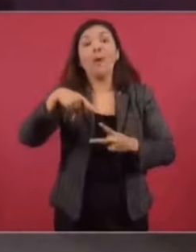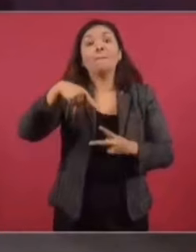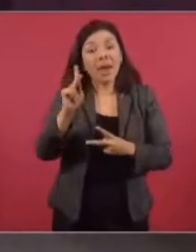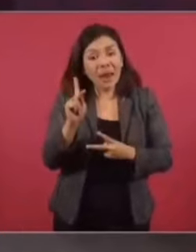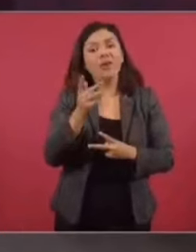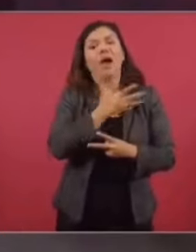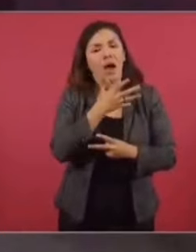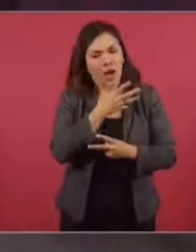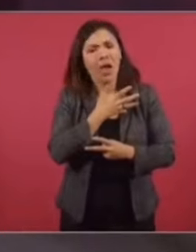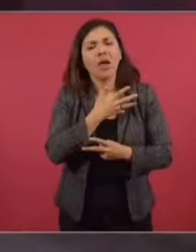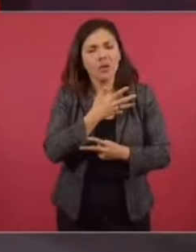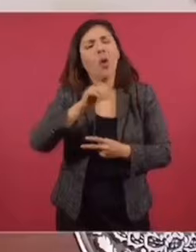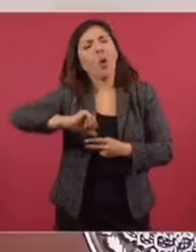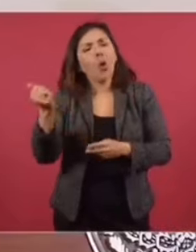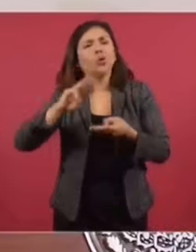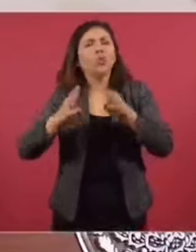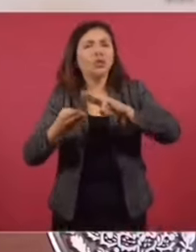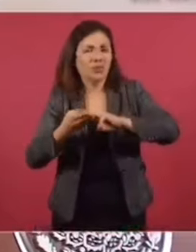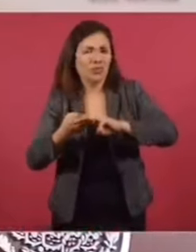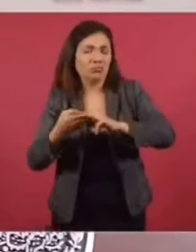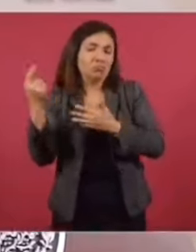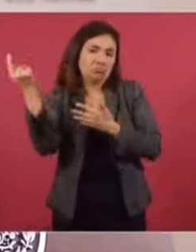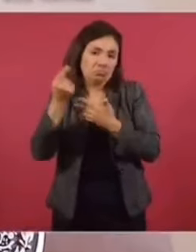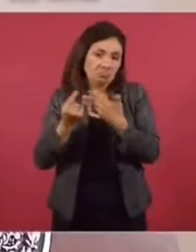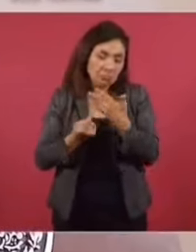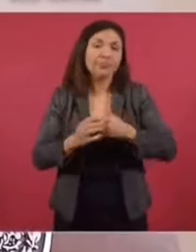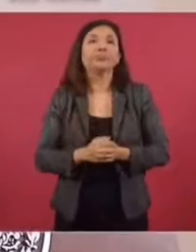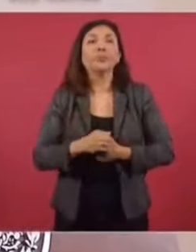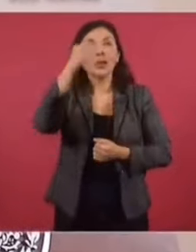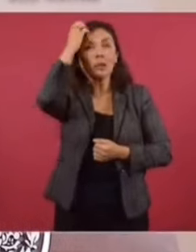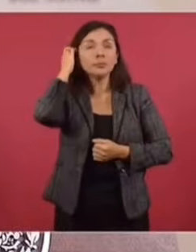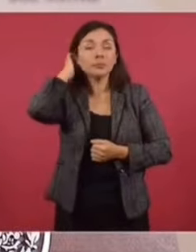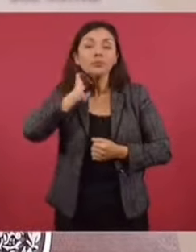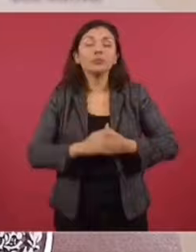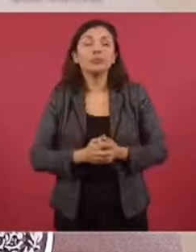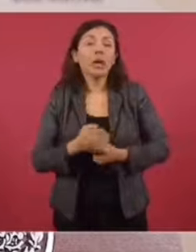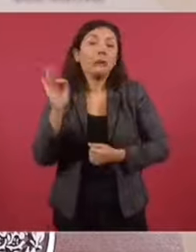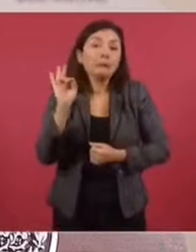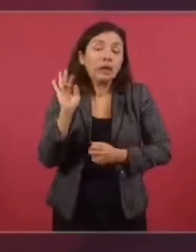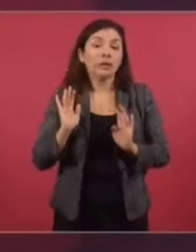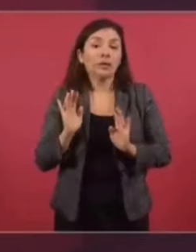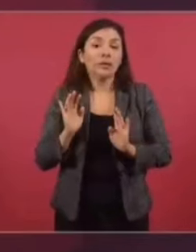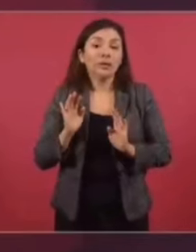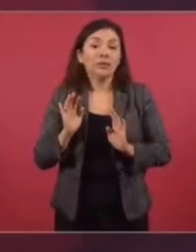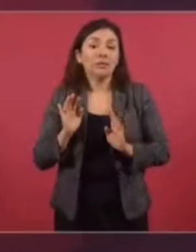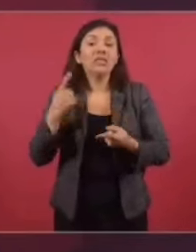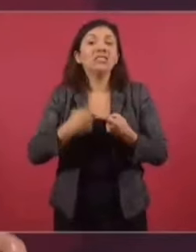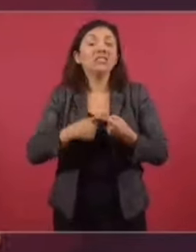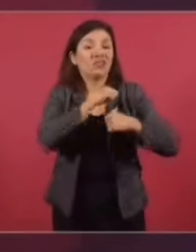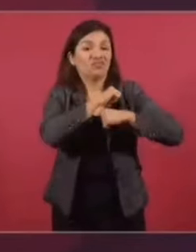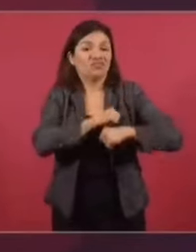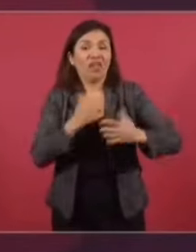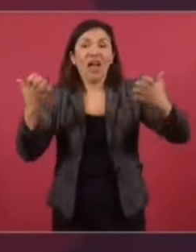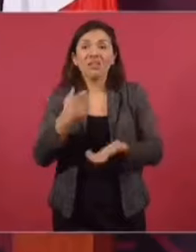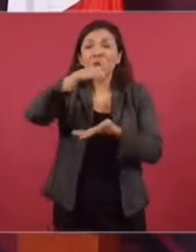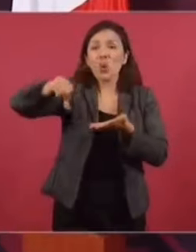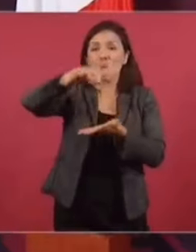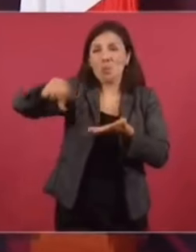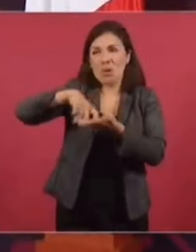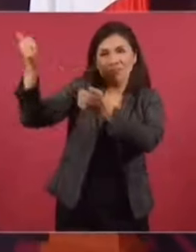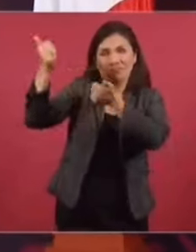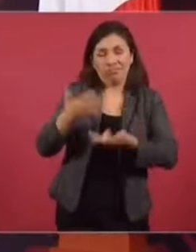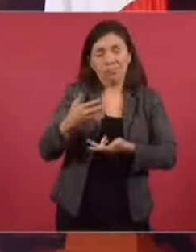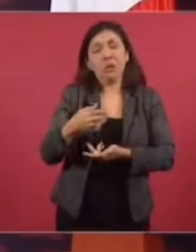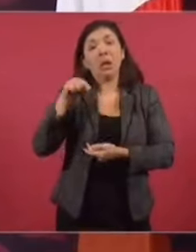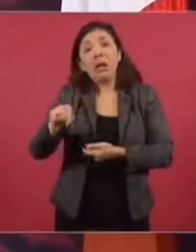otras razones. Es posible que los que llevan a cabo las adquisiciones